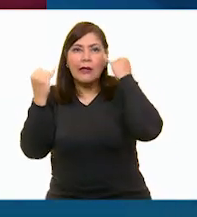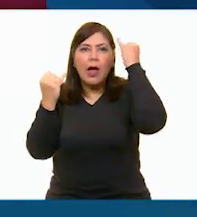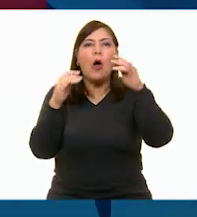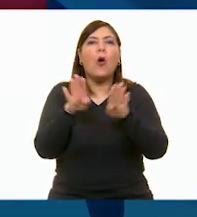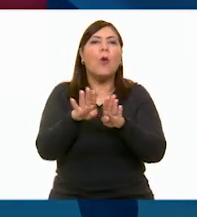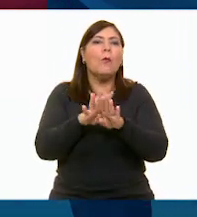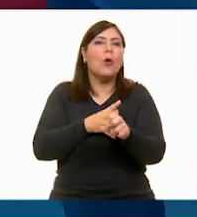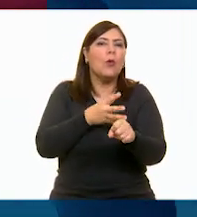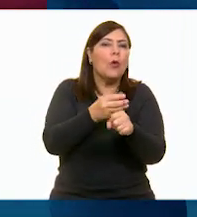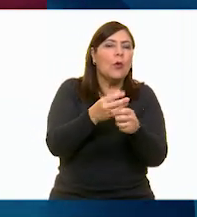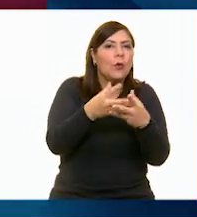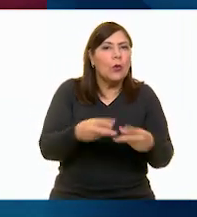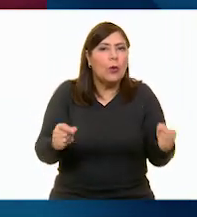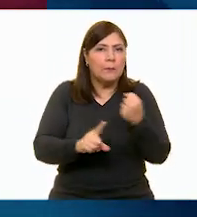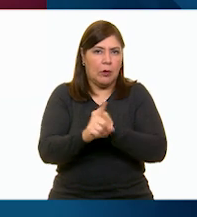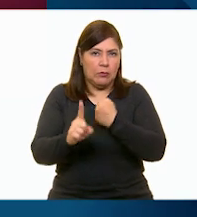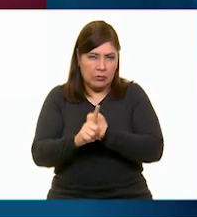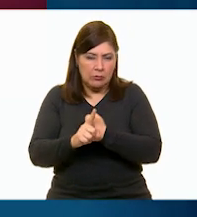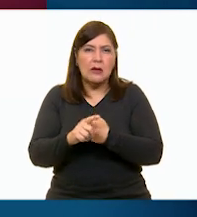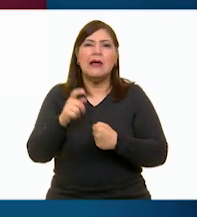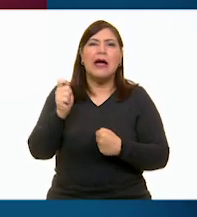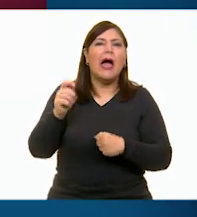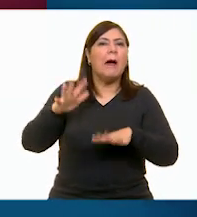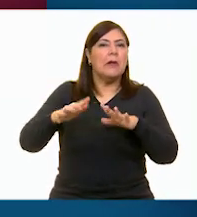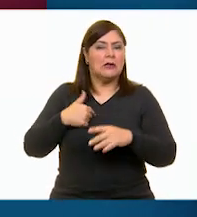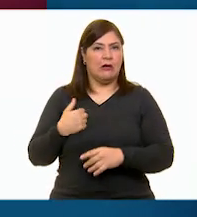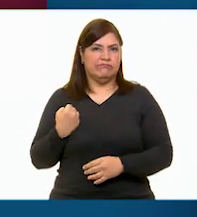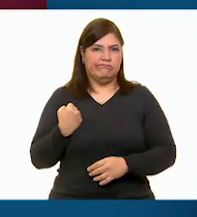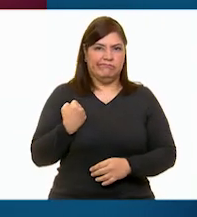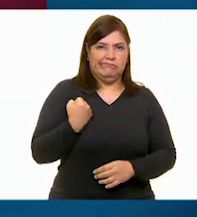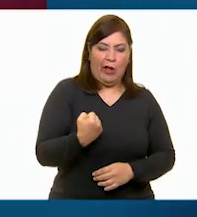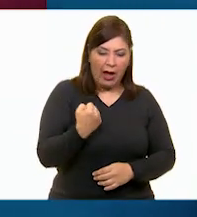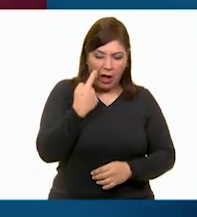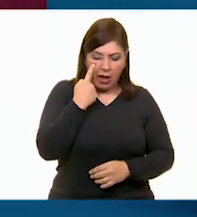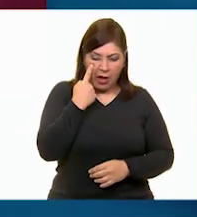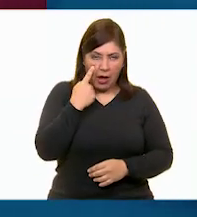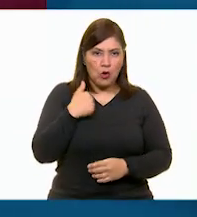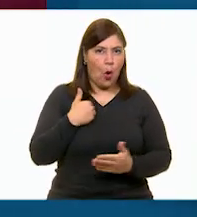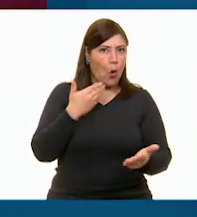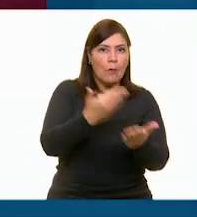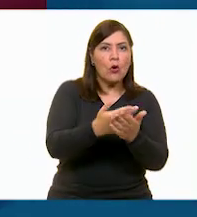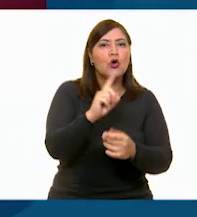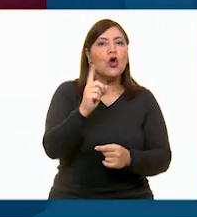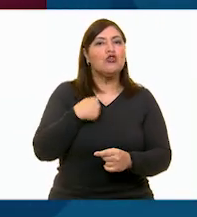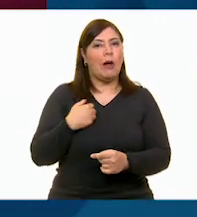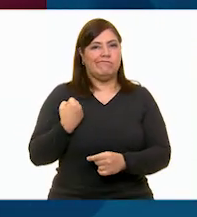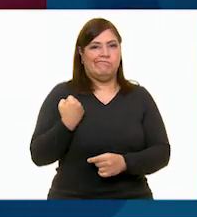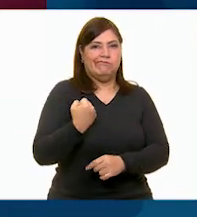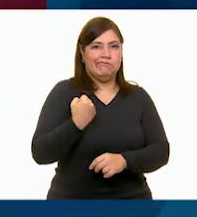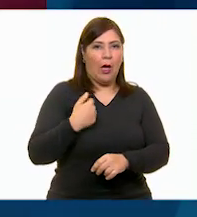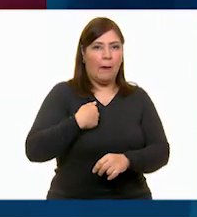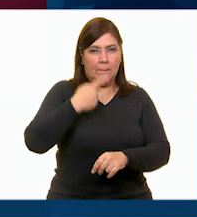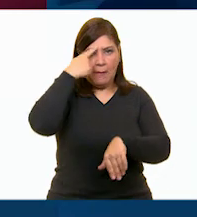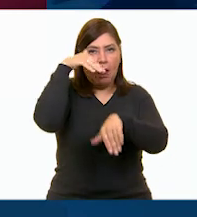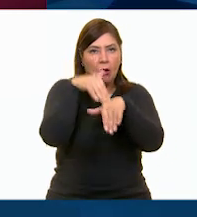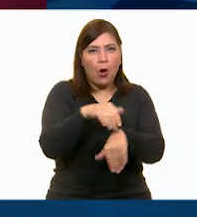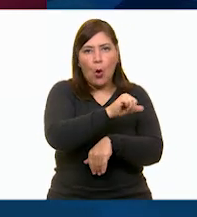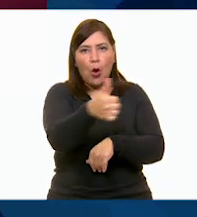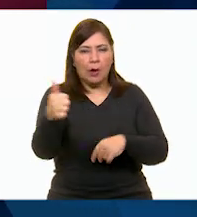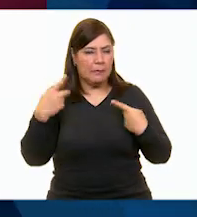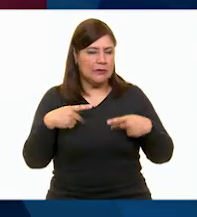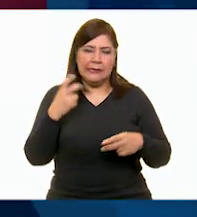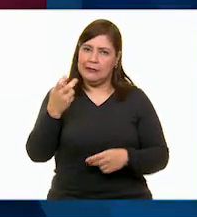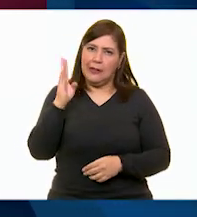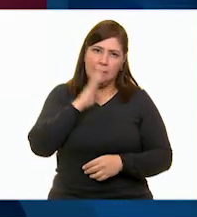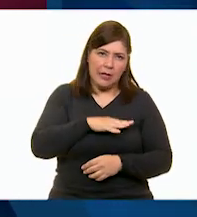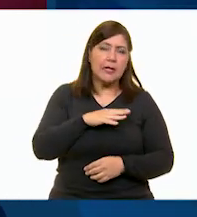Esto se complica cuando quieren imponer sus ideas y no proponerlas. Esto está mal, ya que no siempre serán todas